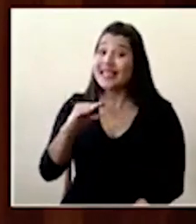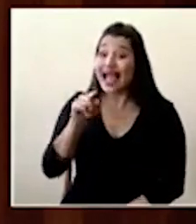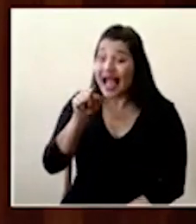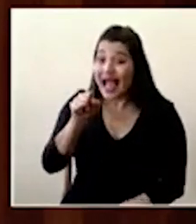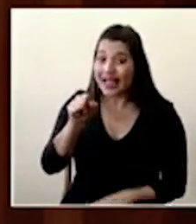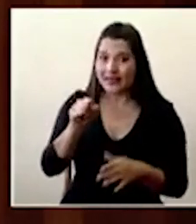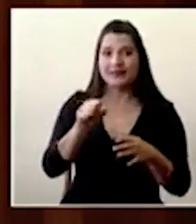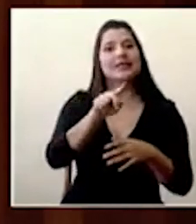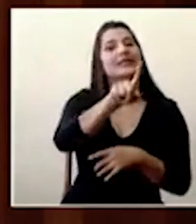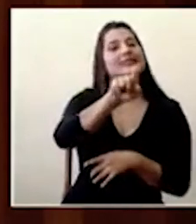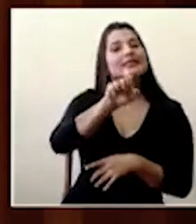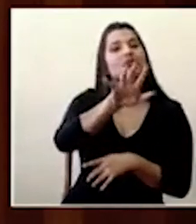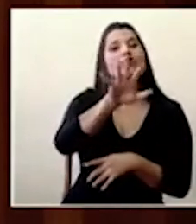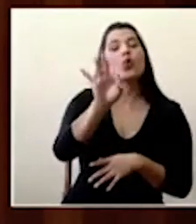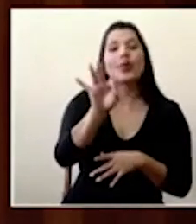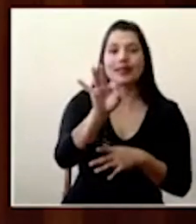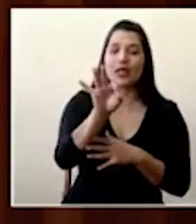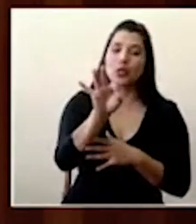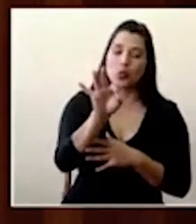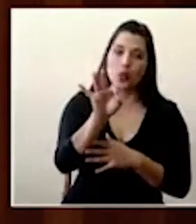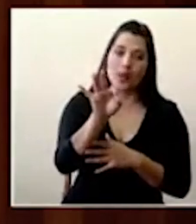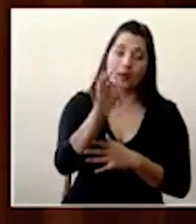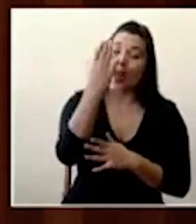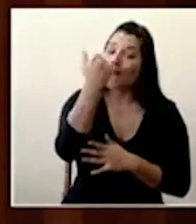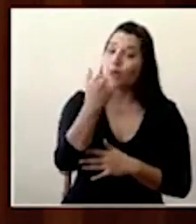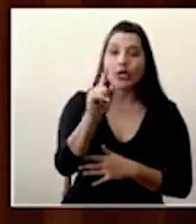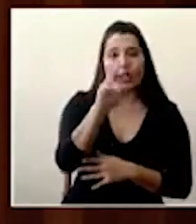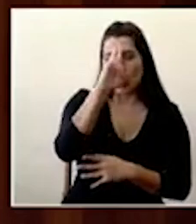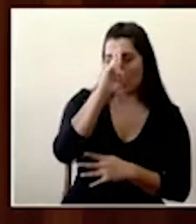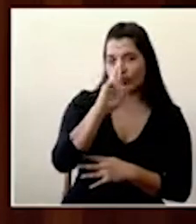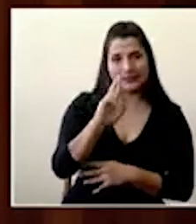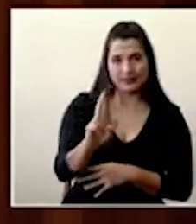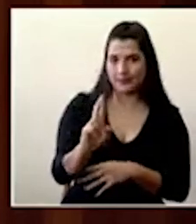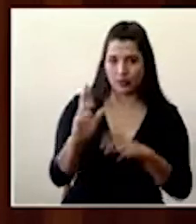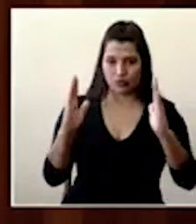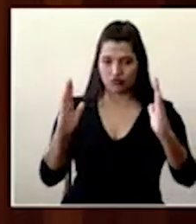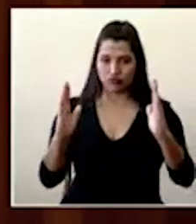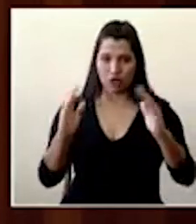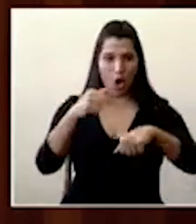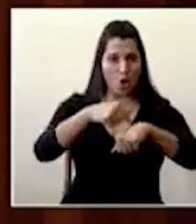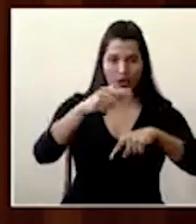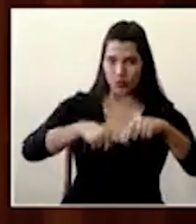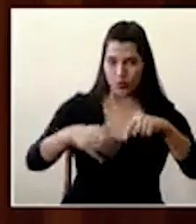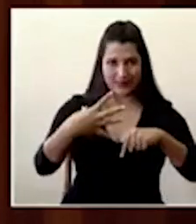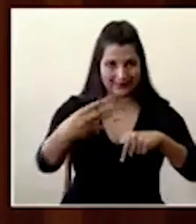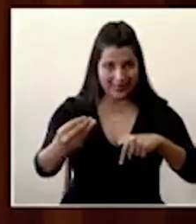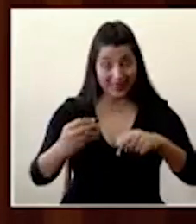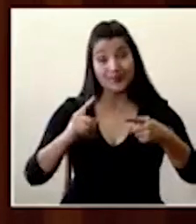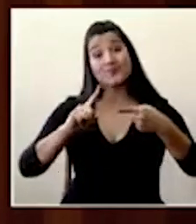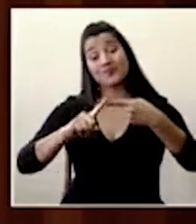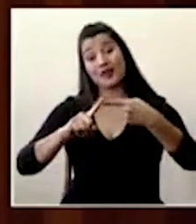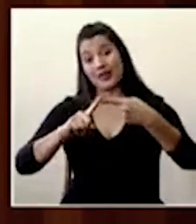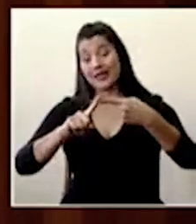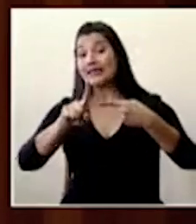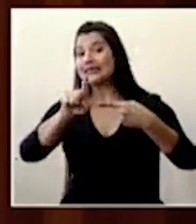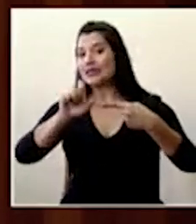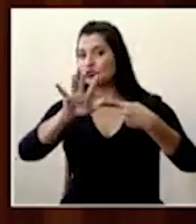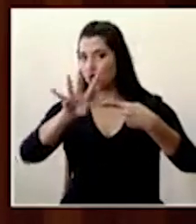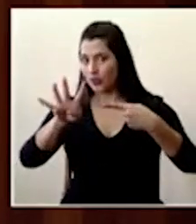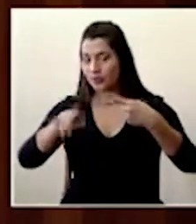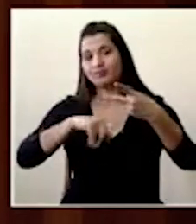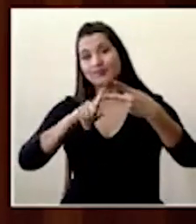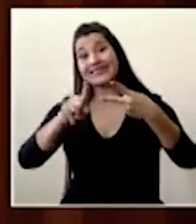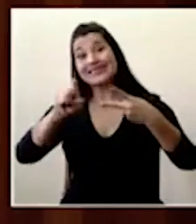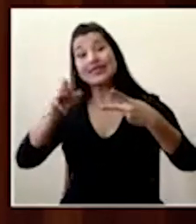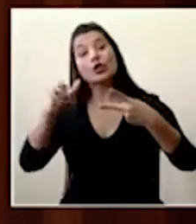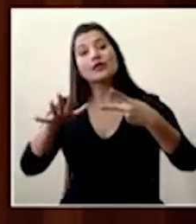por la restricción vehicular a la medida sanitaria y 115 que las personas